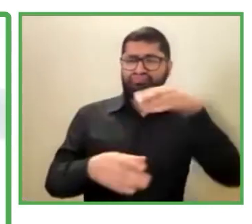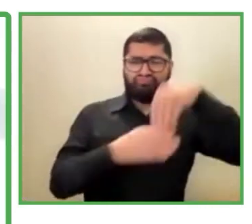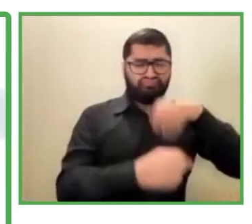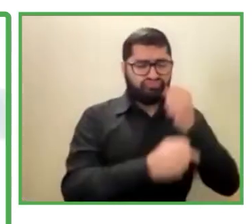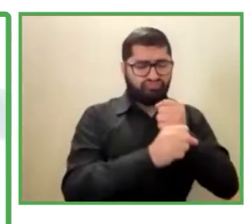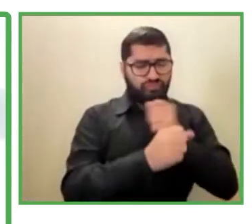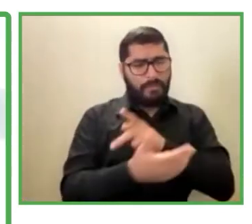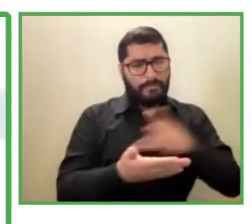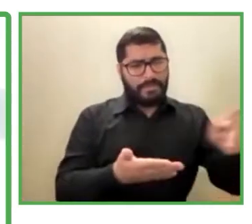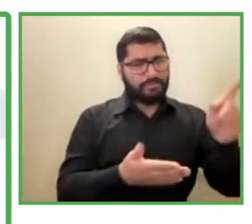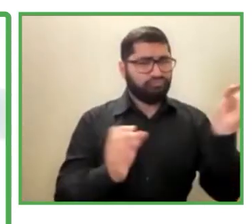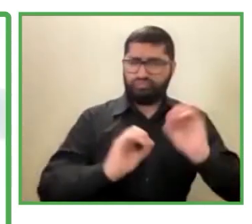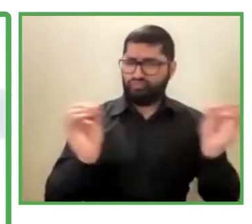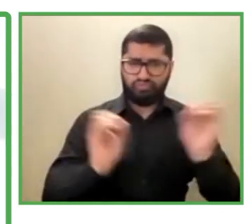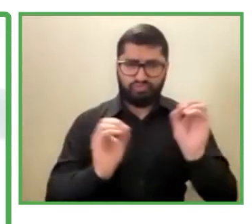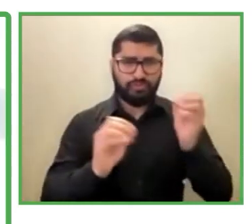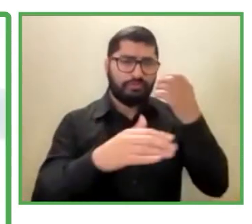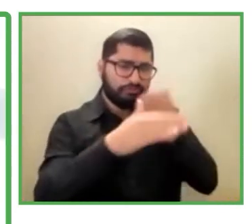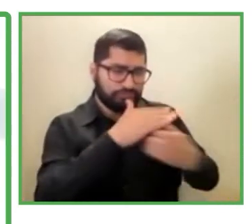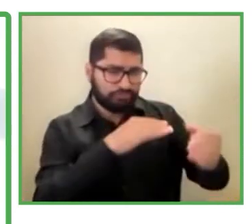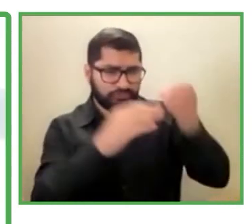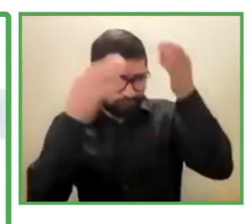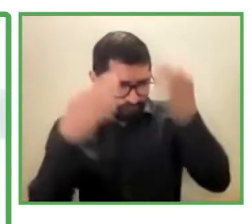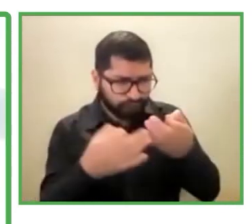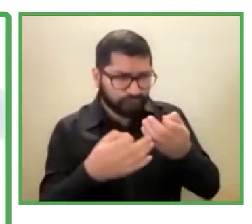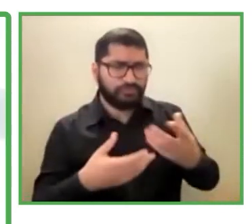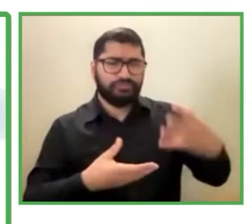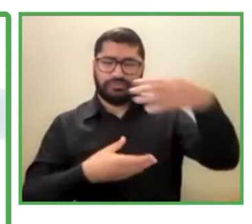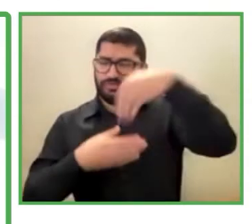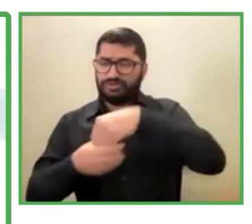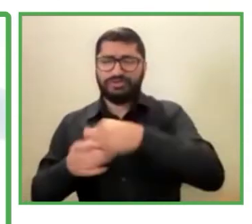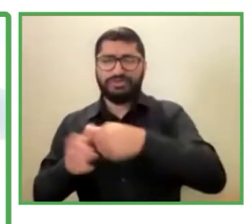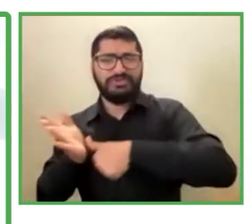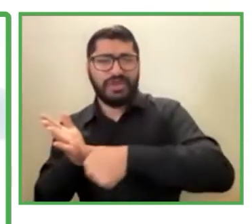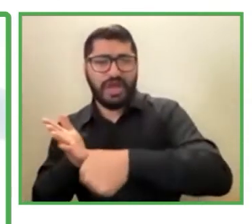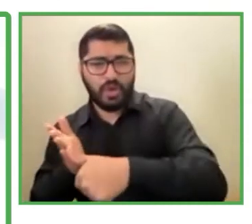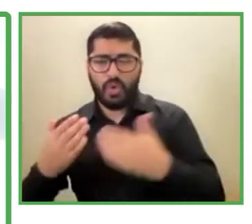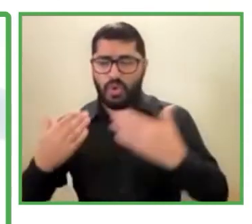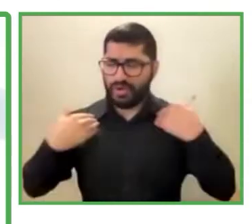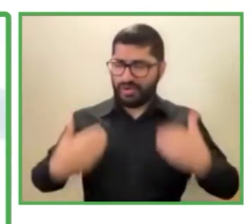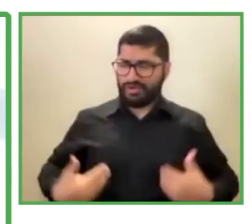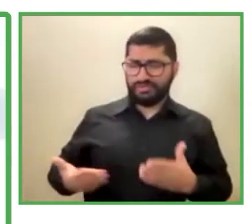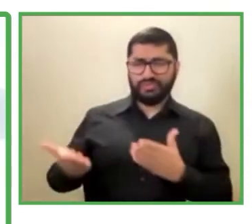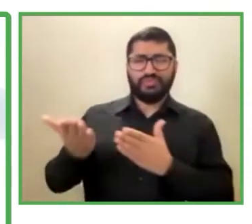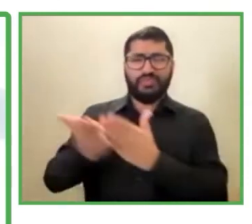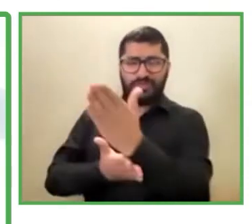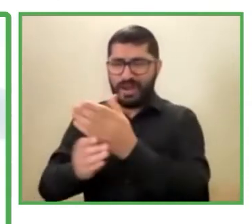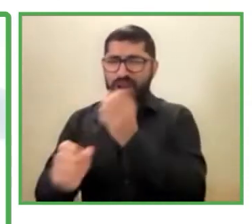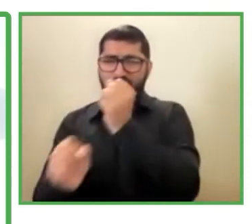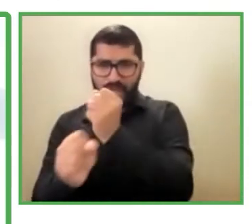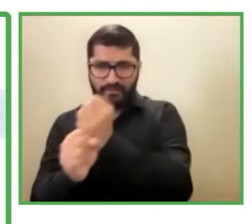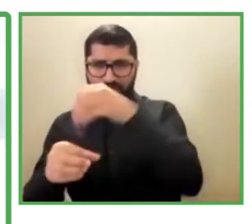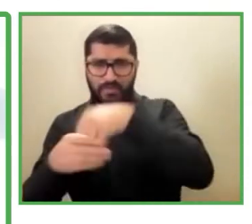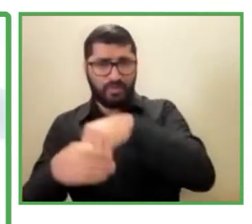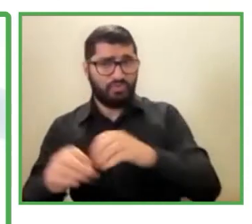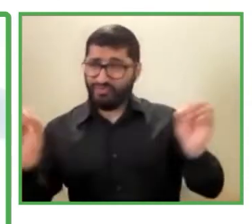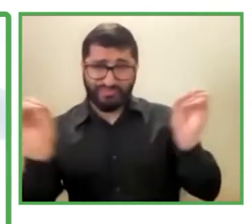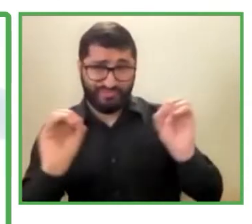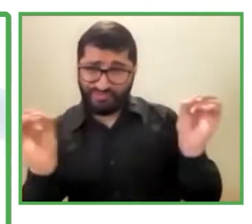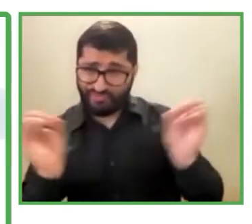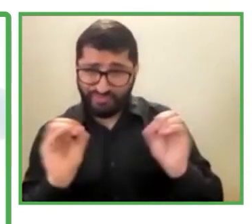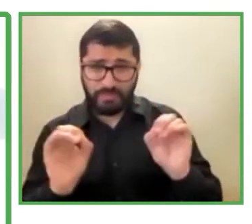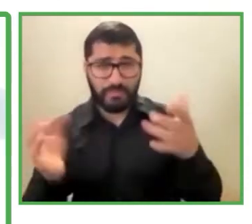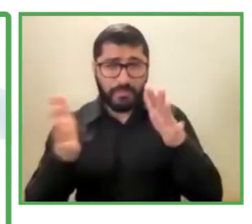social y a muchos derechos laborales que deberían tener. Para entenderlo un poco más, un mexicano con discapacidad